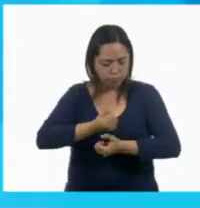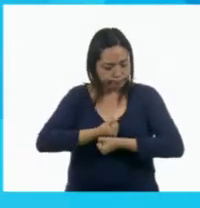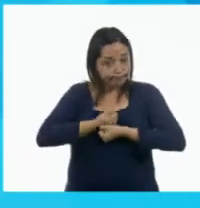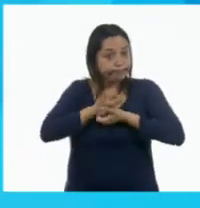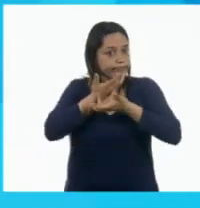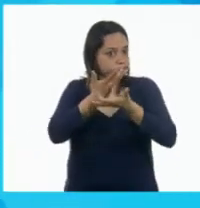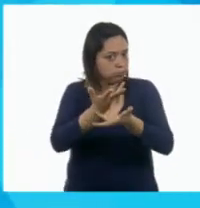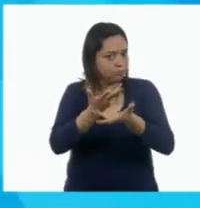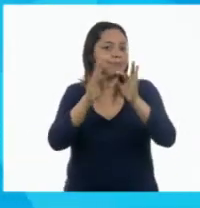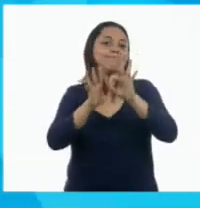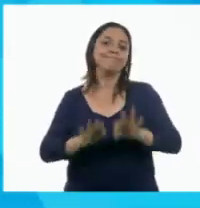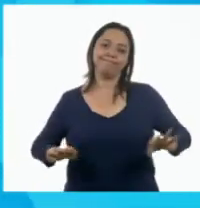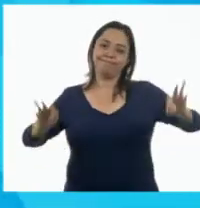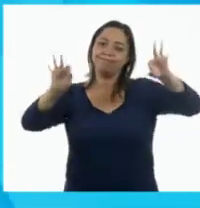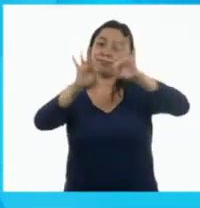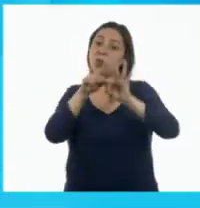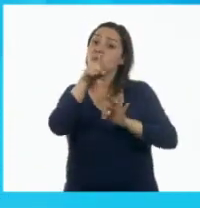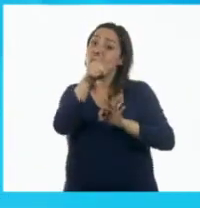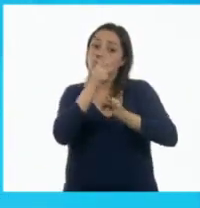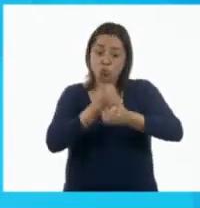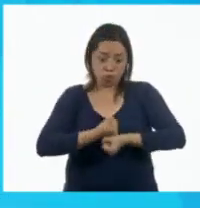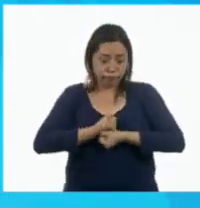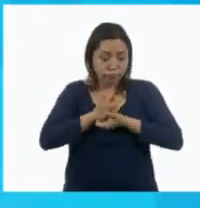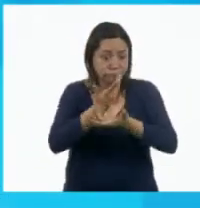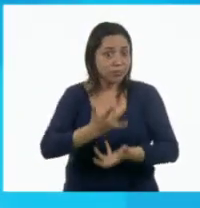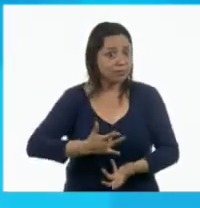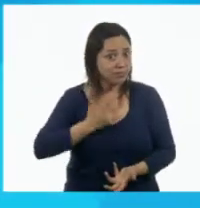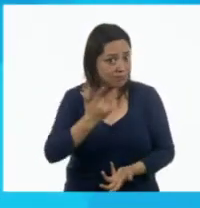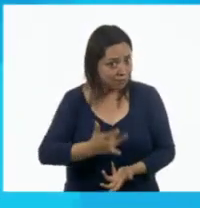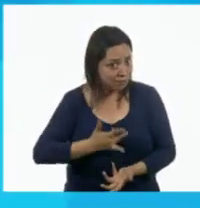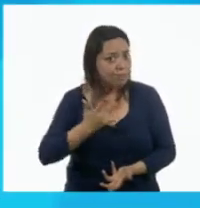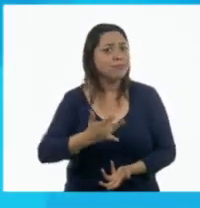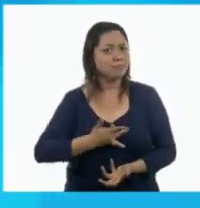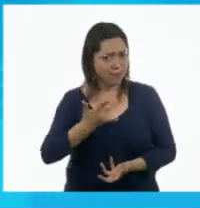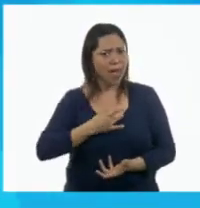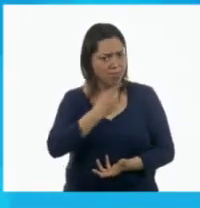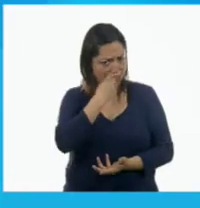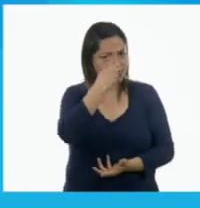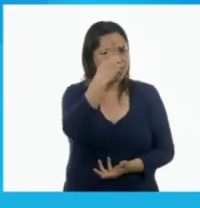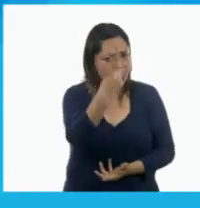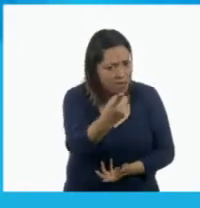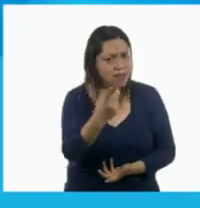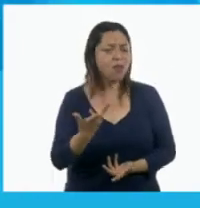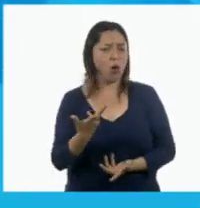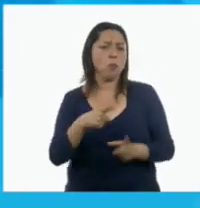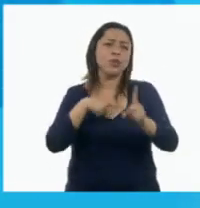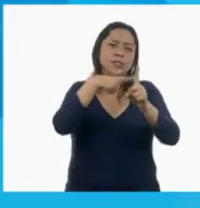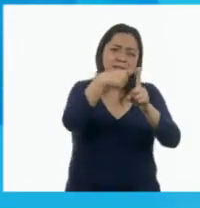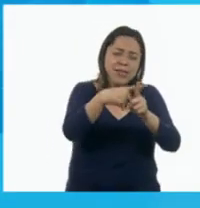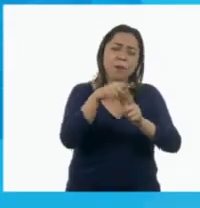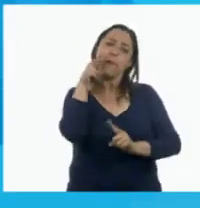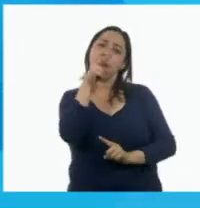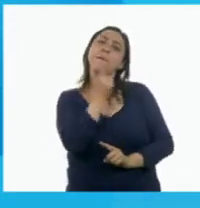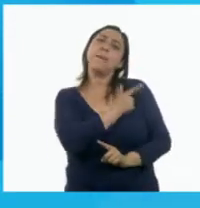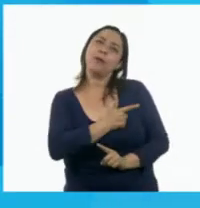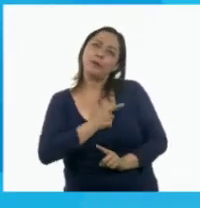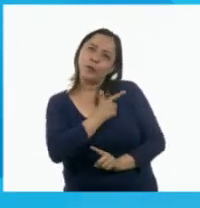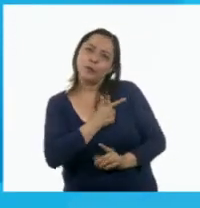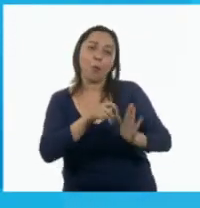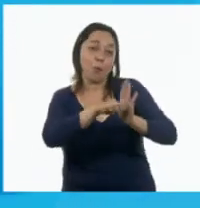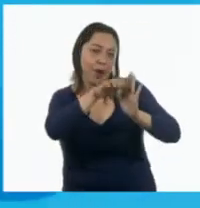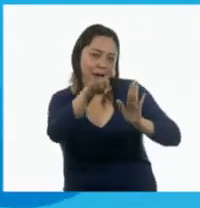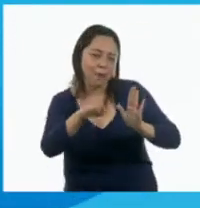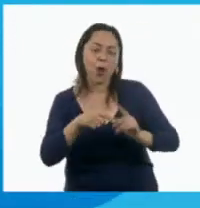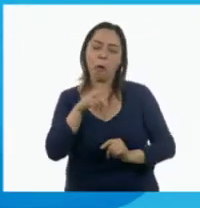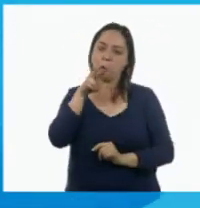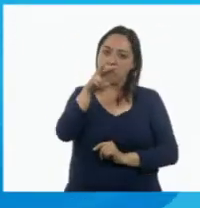Siempre di lo que sientes y lo que piensas cuando te sientas bien, con comentarios positivos como Me da gusto verte o Me alegra